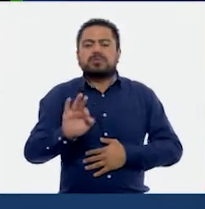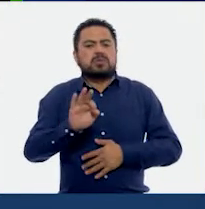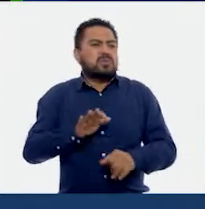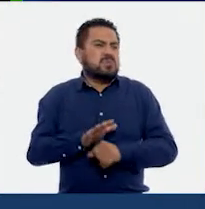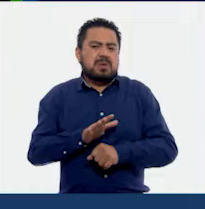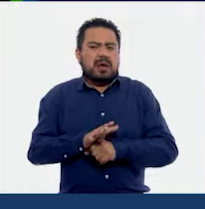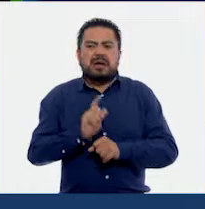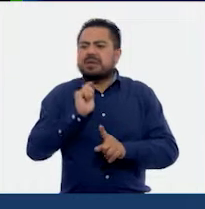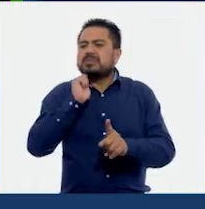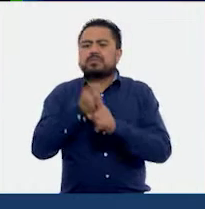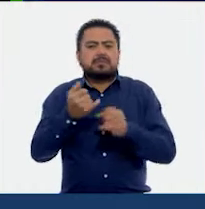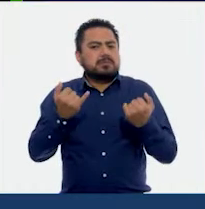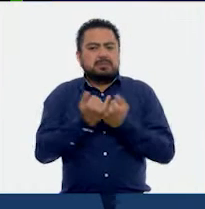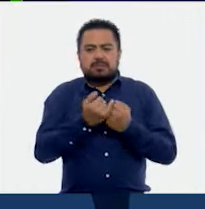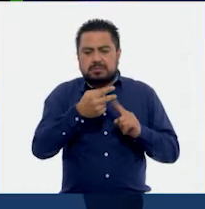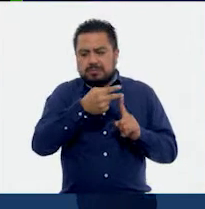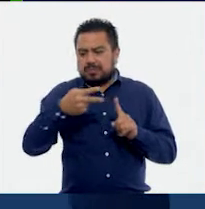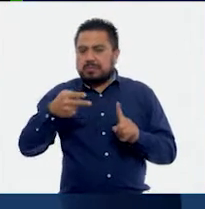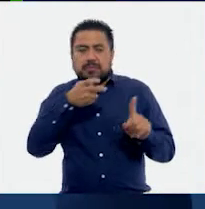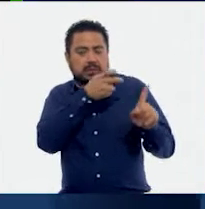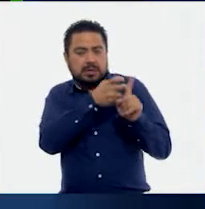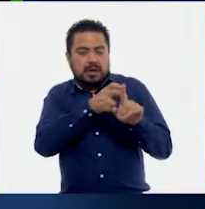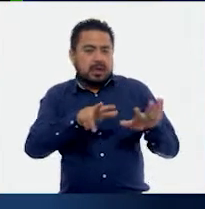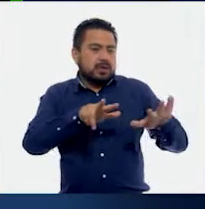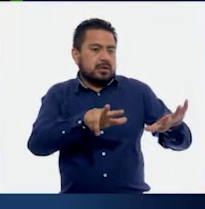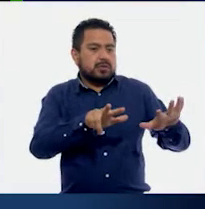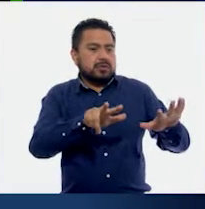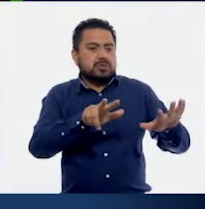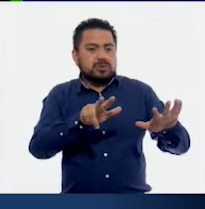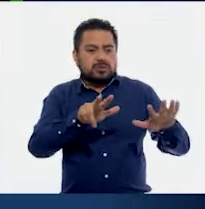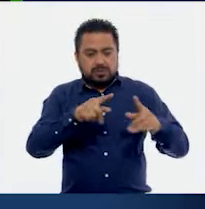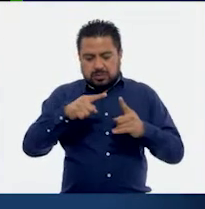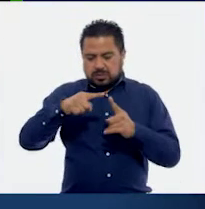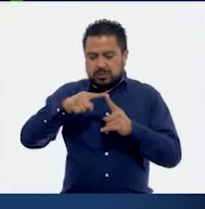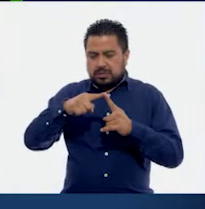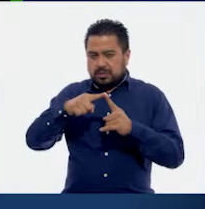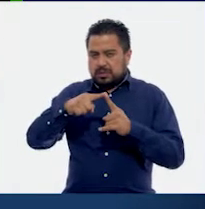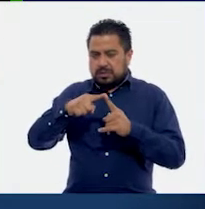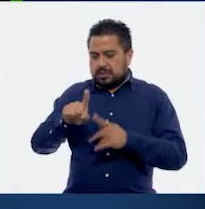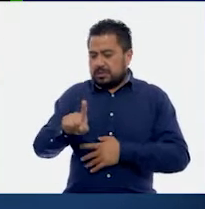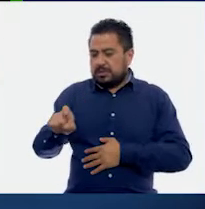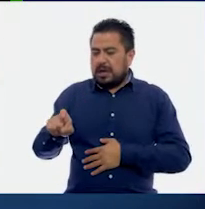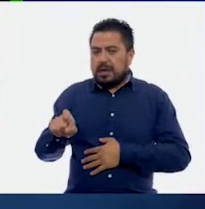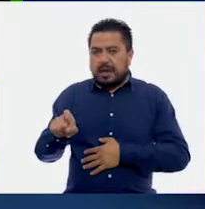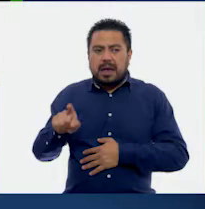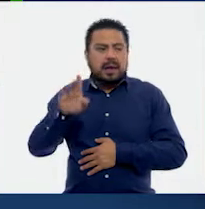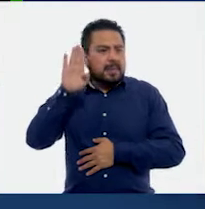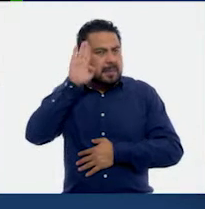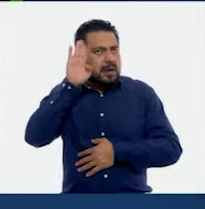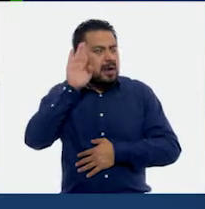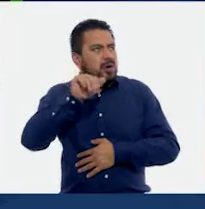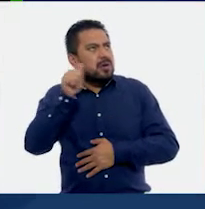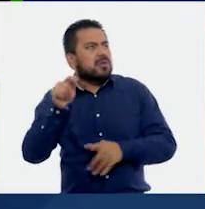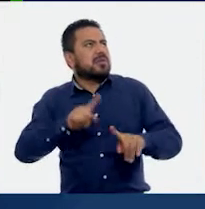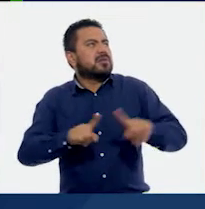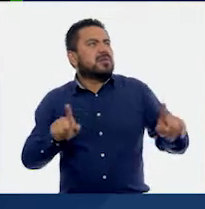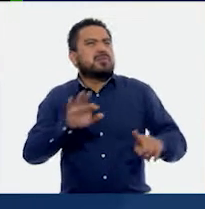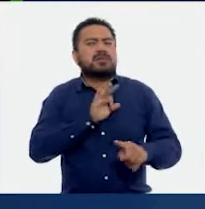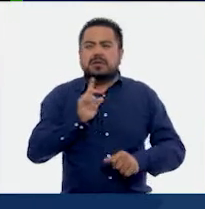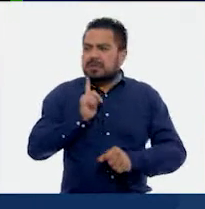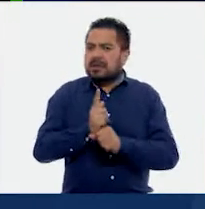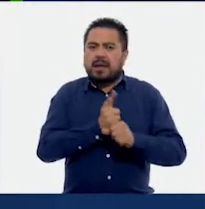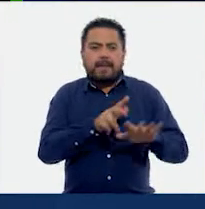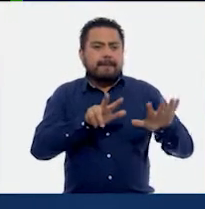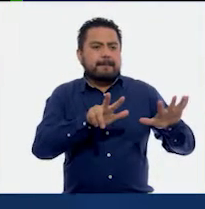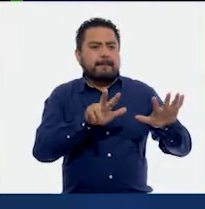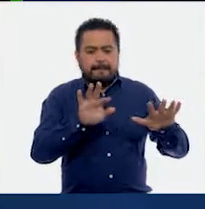sea, será igual a eso, en este caso 18 sobre 100. Y en otra forma de pensar en esto, podríamos verlo como